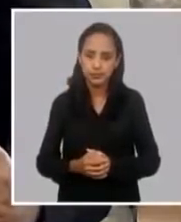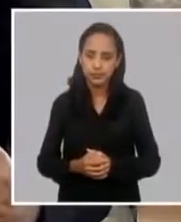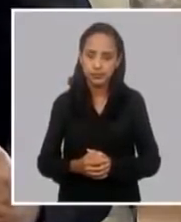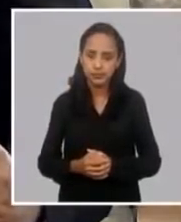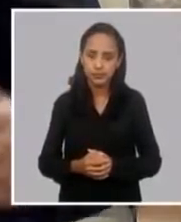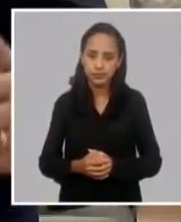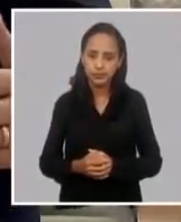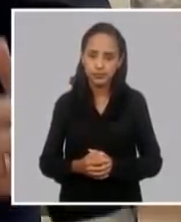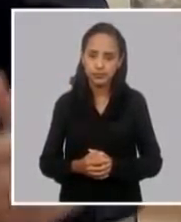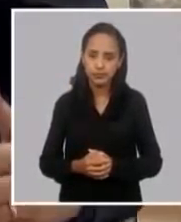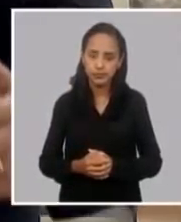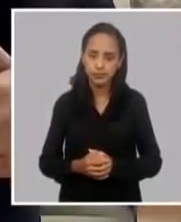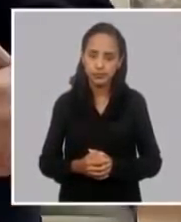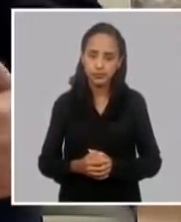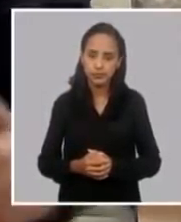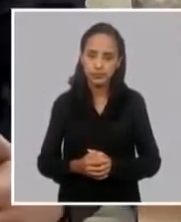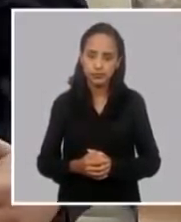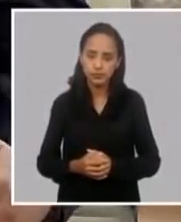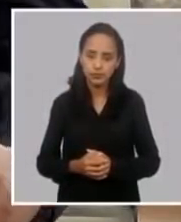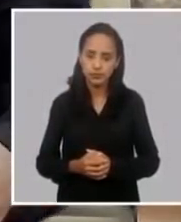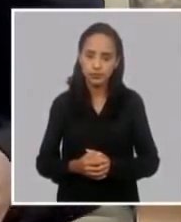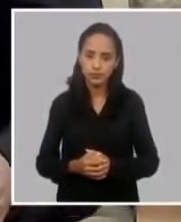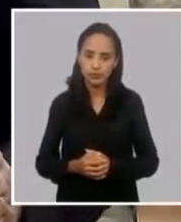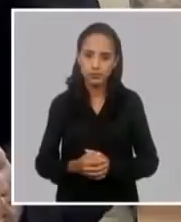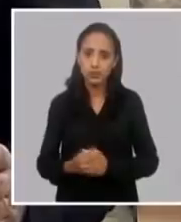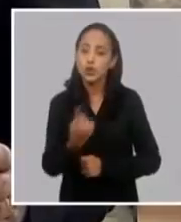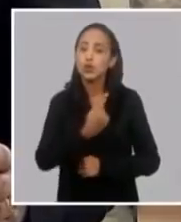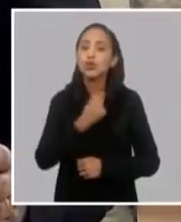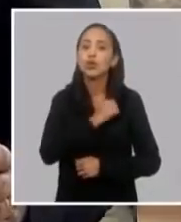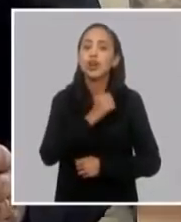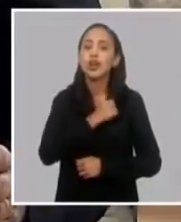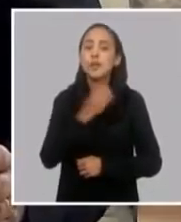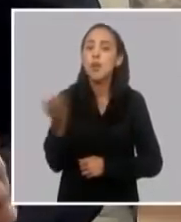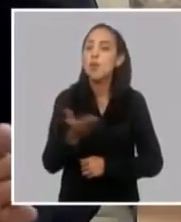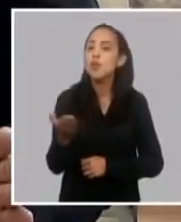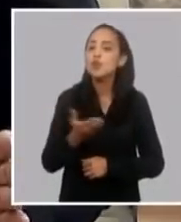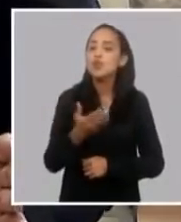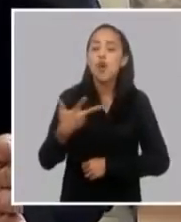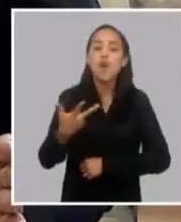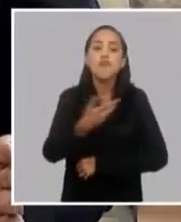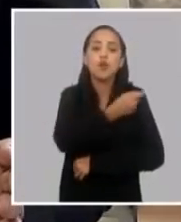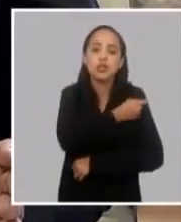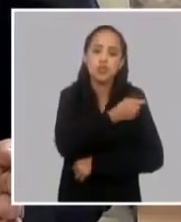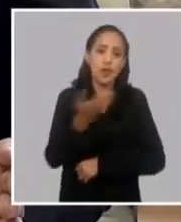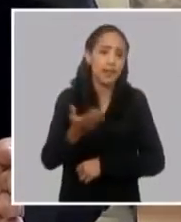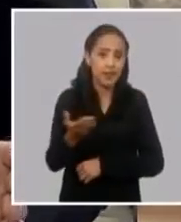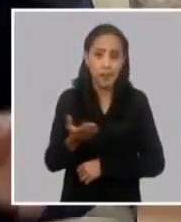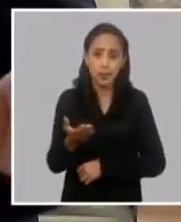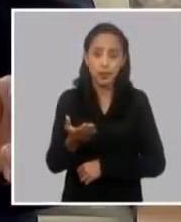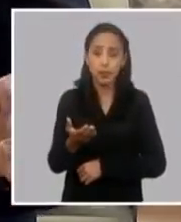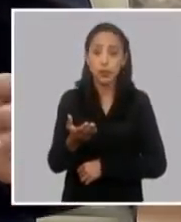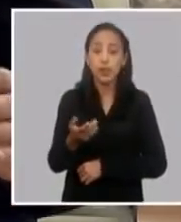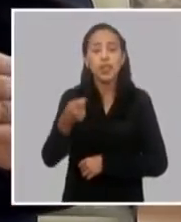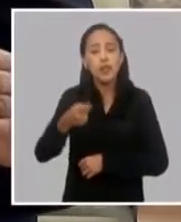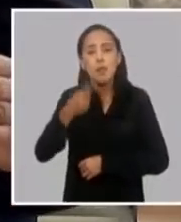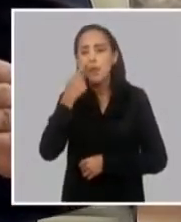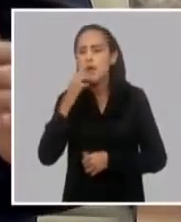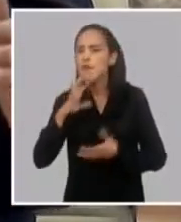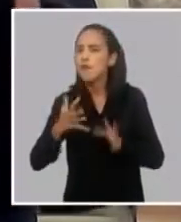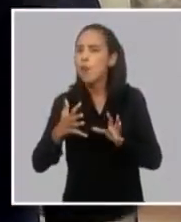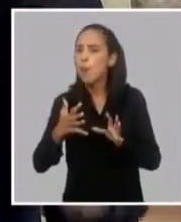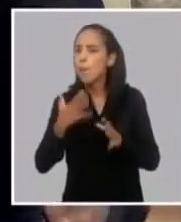recuperamos y aceleramos este proceso. Y tenemos que decir, yo mencioné,